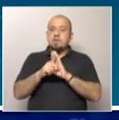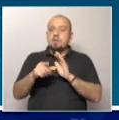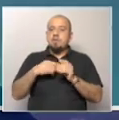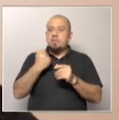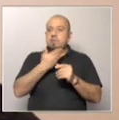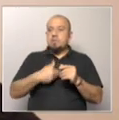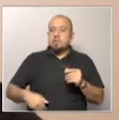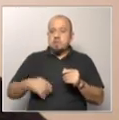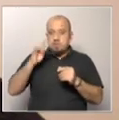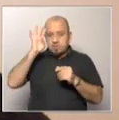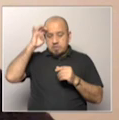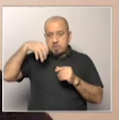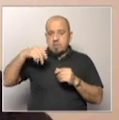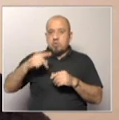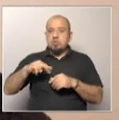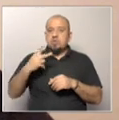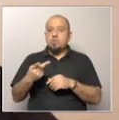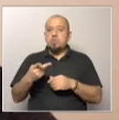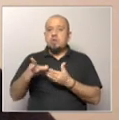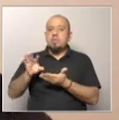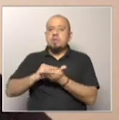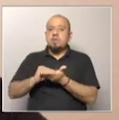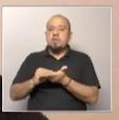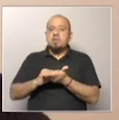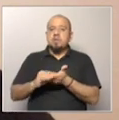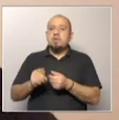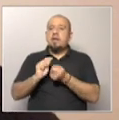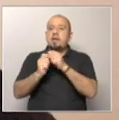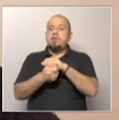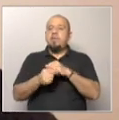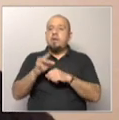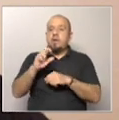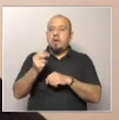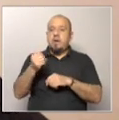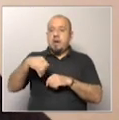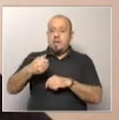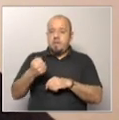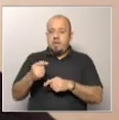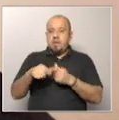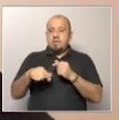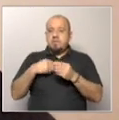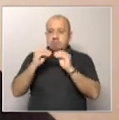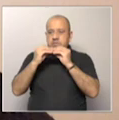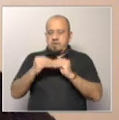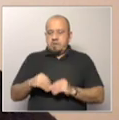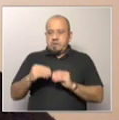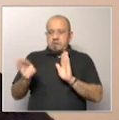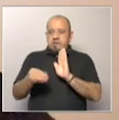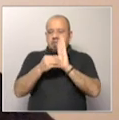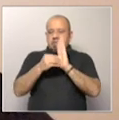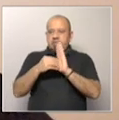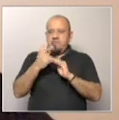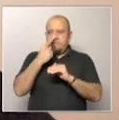Sanguinetti durante su segunda administración, recordarles la reforma de Rama, bueno, se introdujo en el presupuesto de